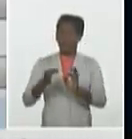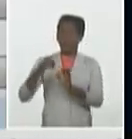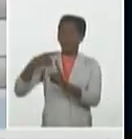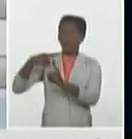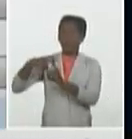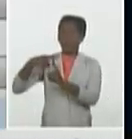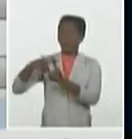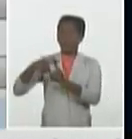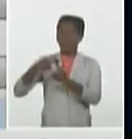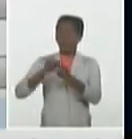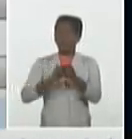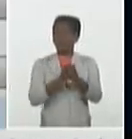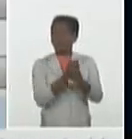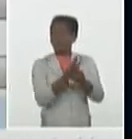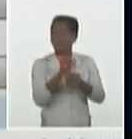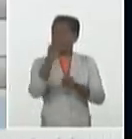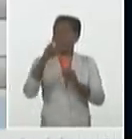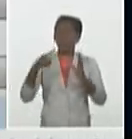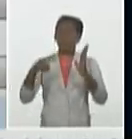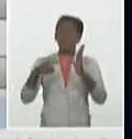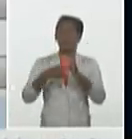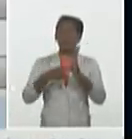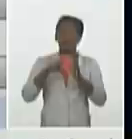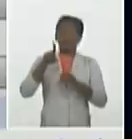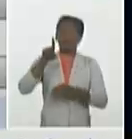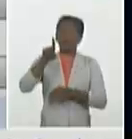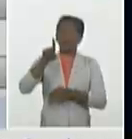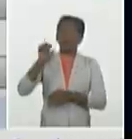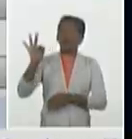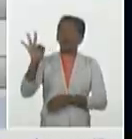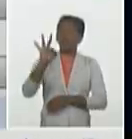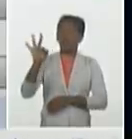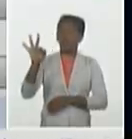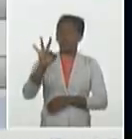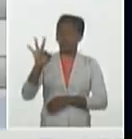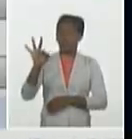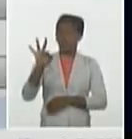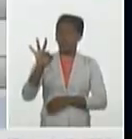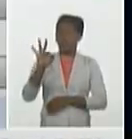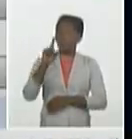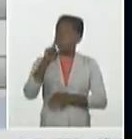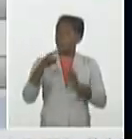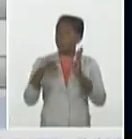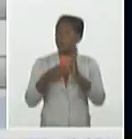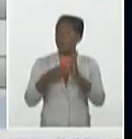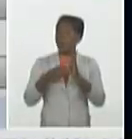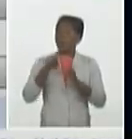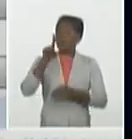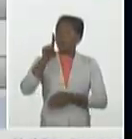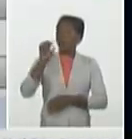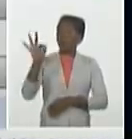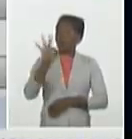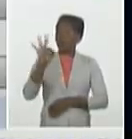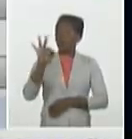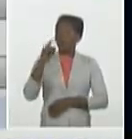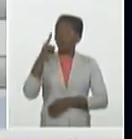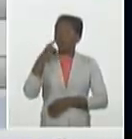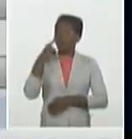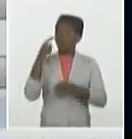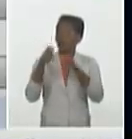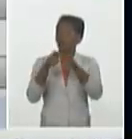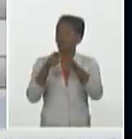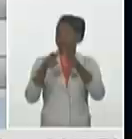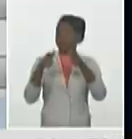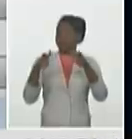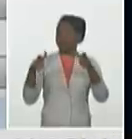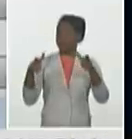1.188, cifra que se incrementa en comparación con el